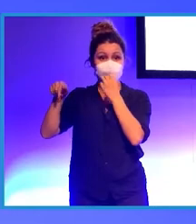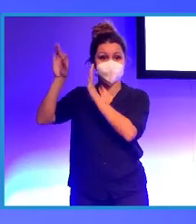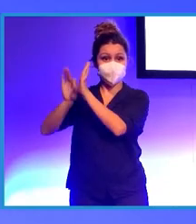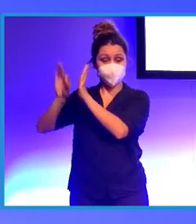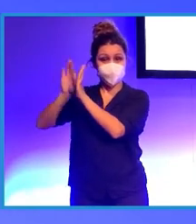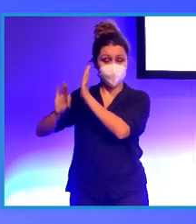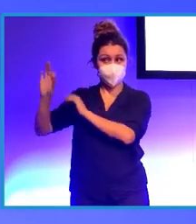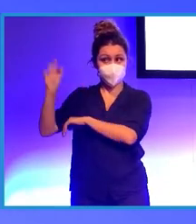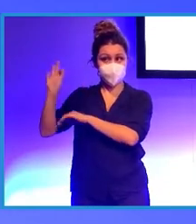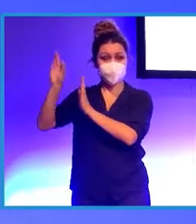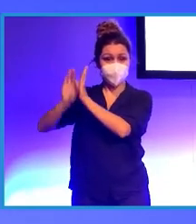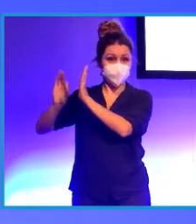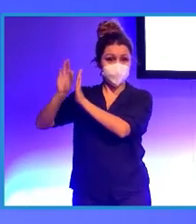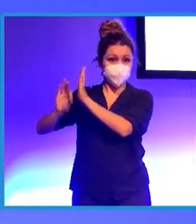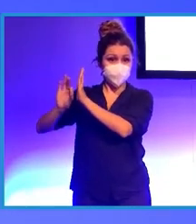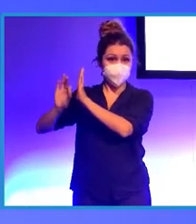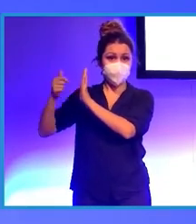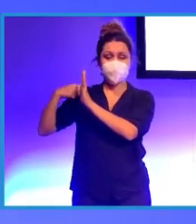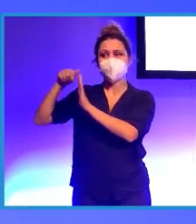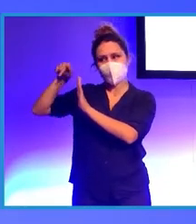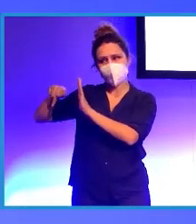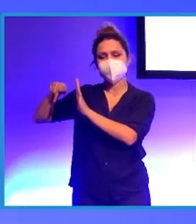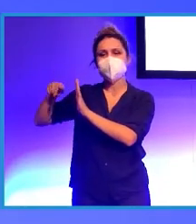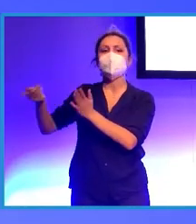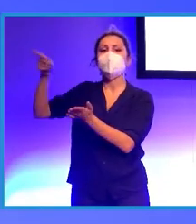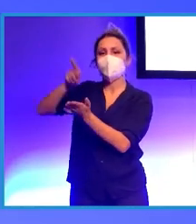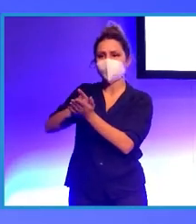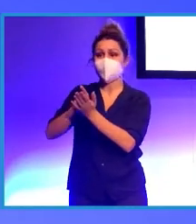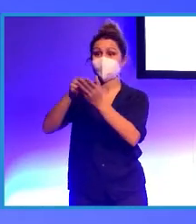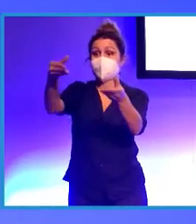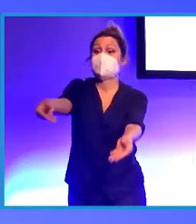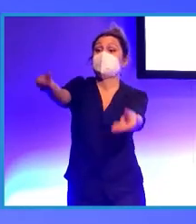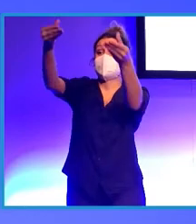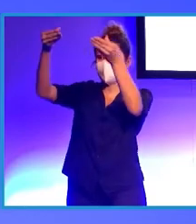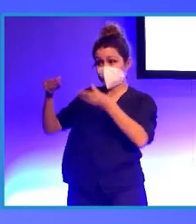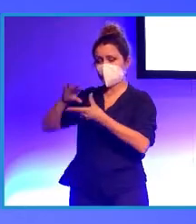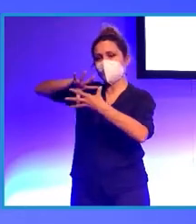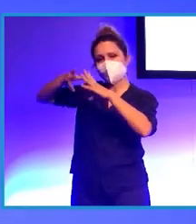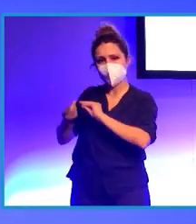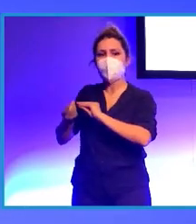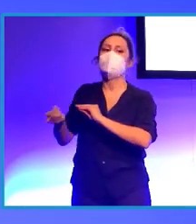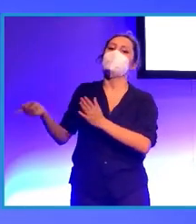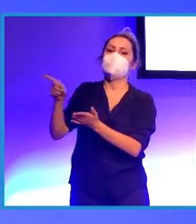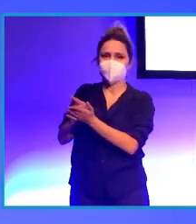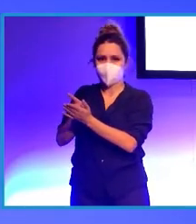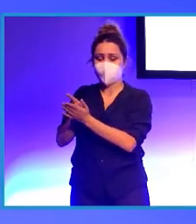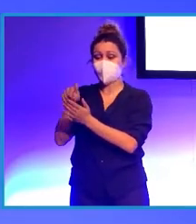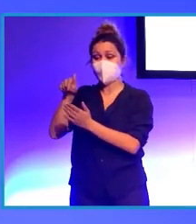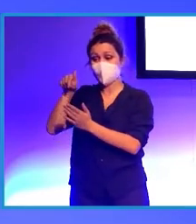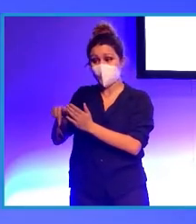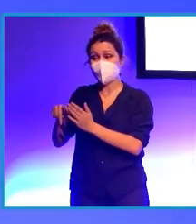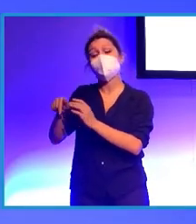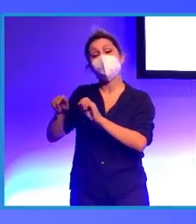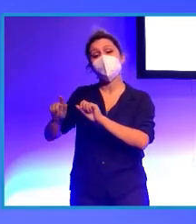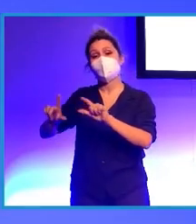optimizamos de nuevo esa malla para que fluya bien. Y comenzamos la fase de lighting